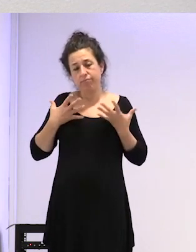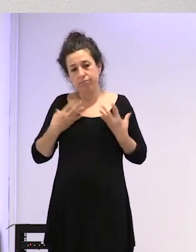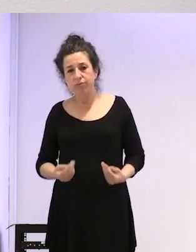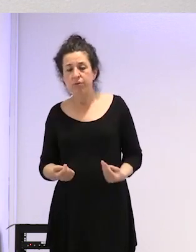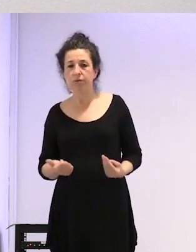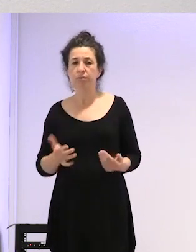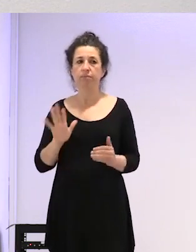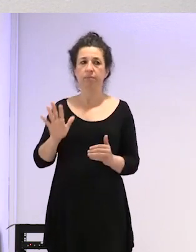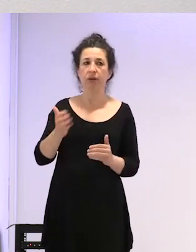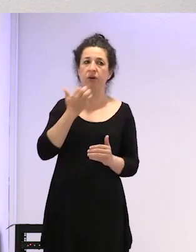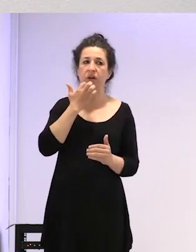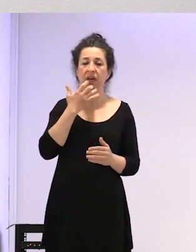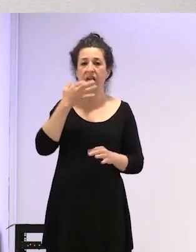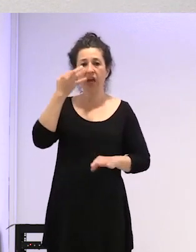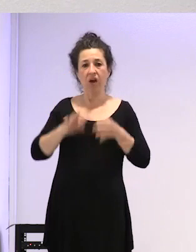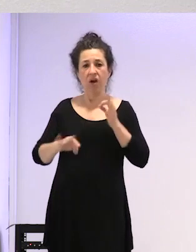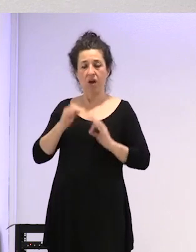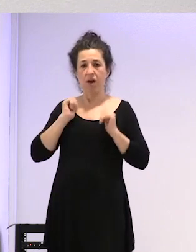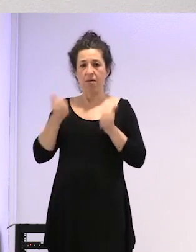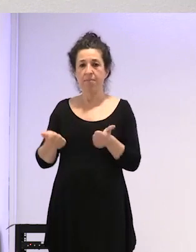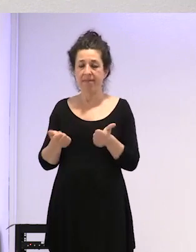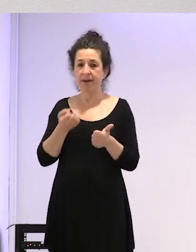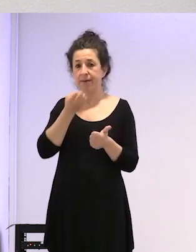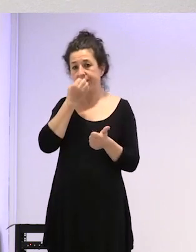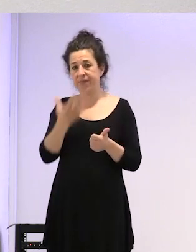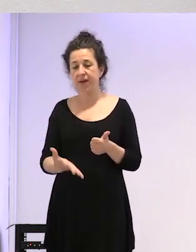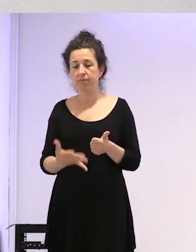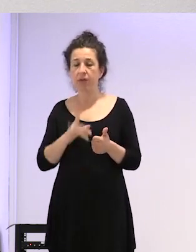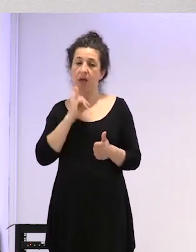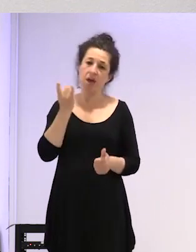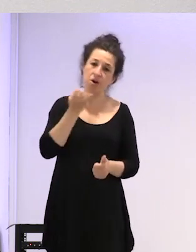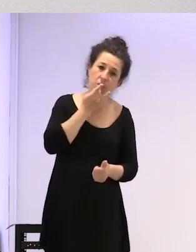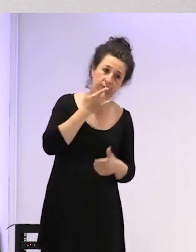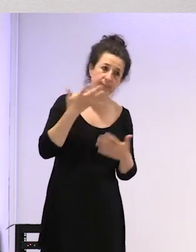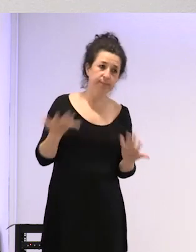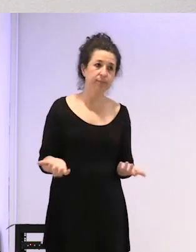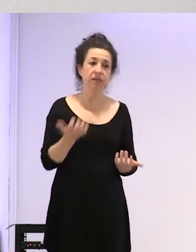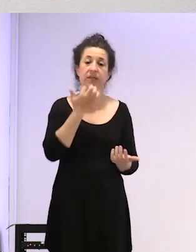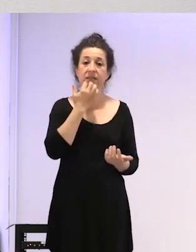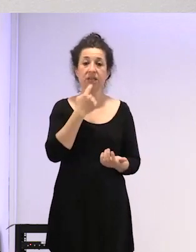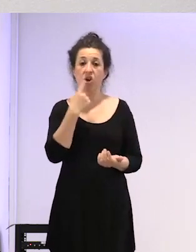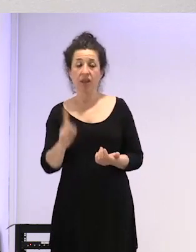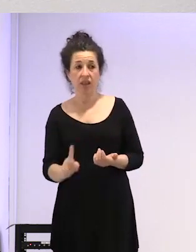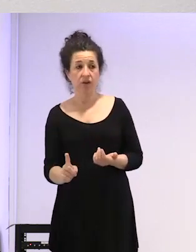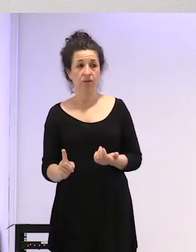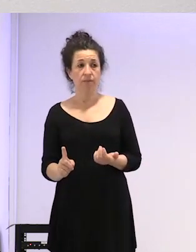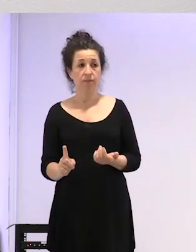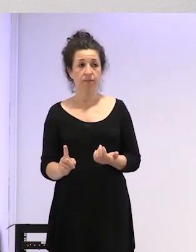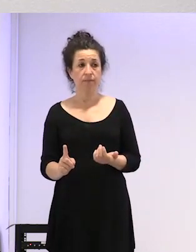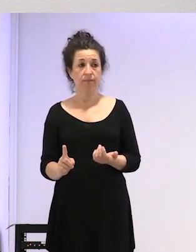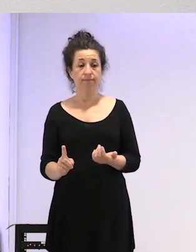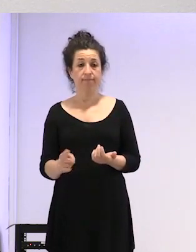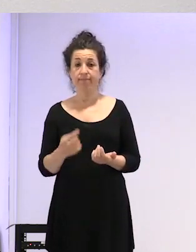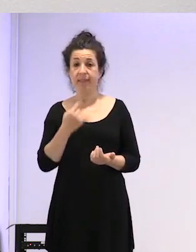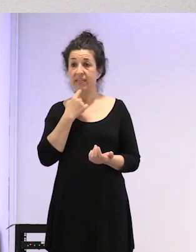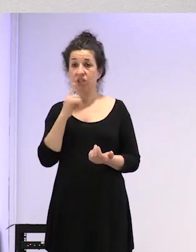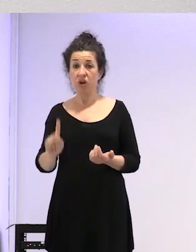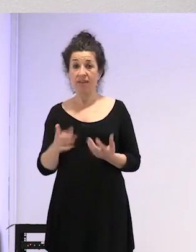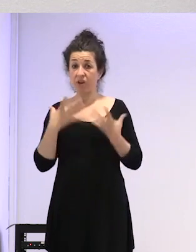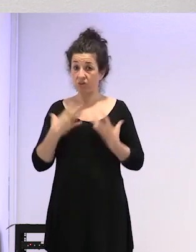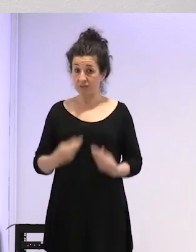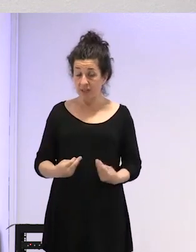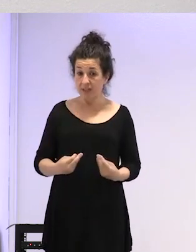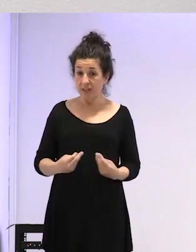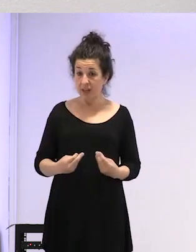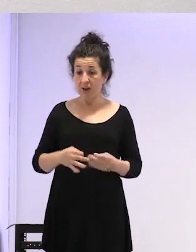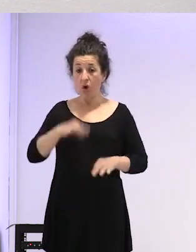tratamiento de hormonas me vendría bien pues ese fue el error porque si no hubiera dicho eso hubiese empezado con la hormonación que era